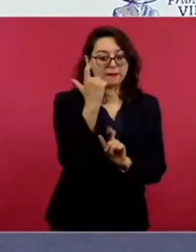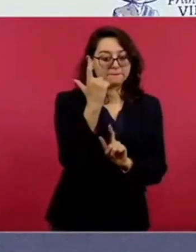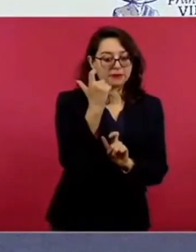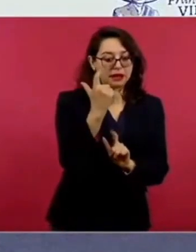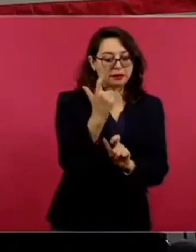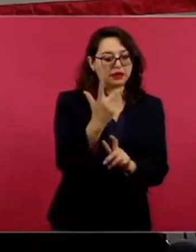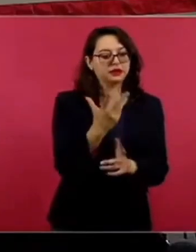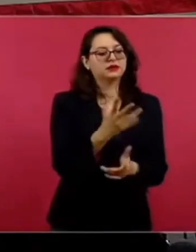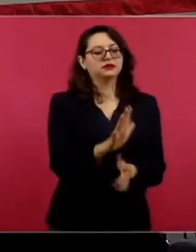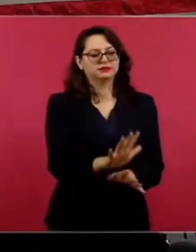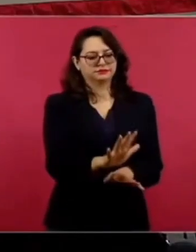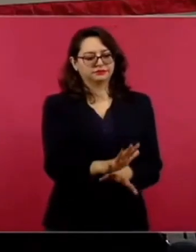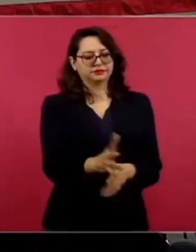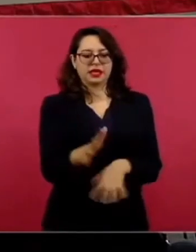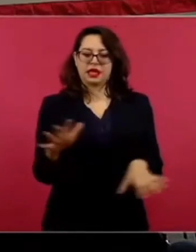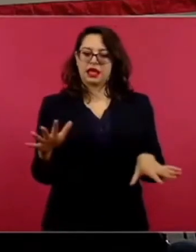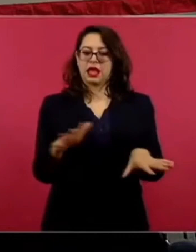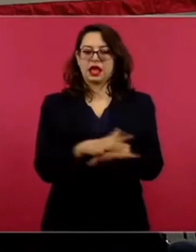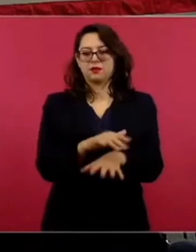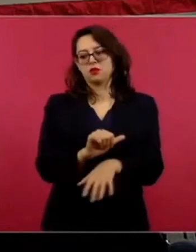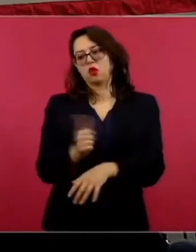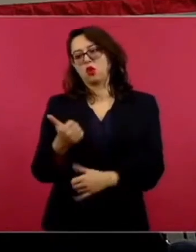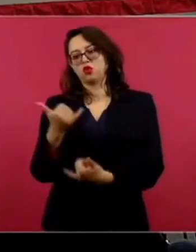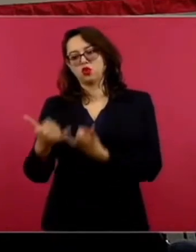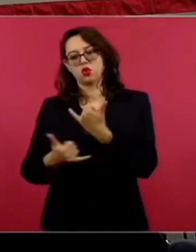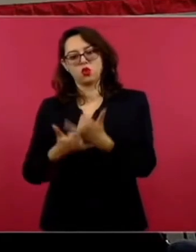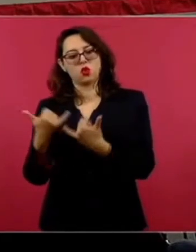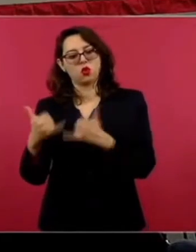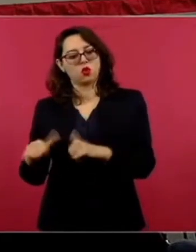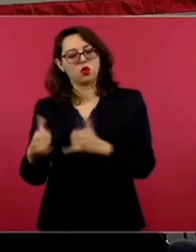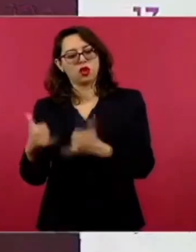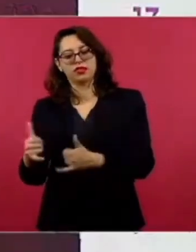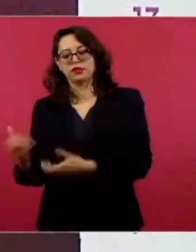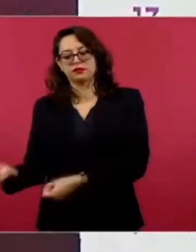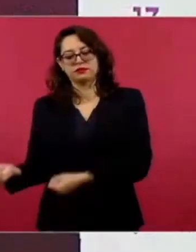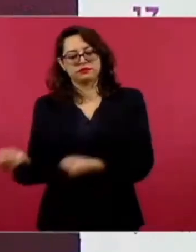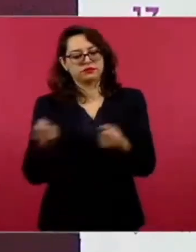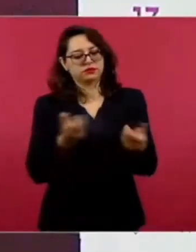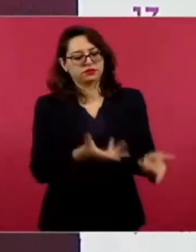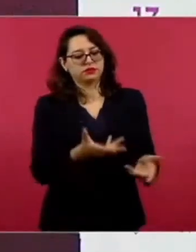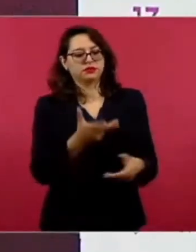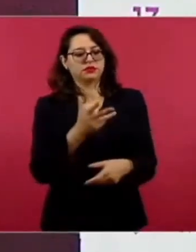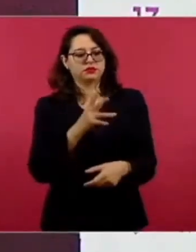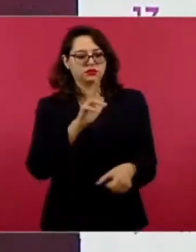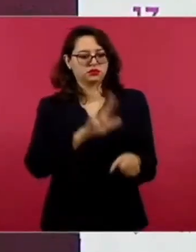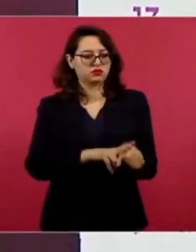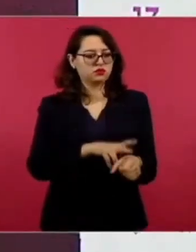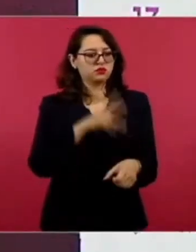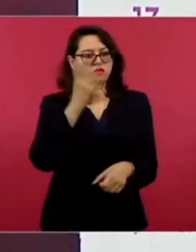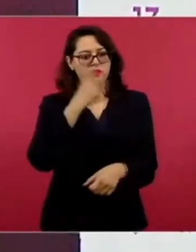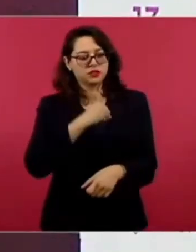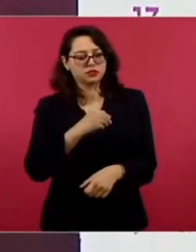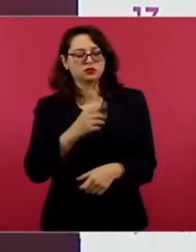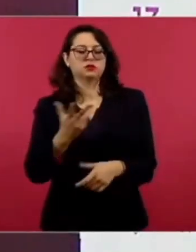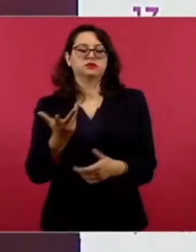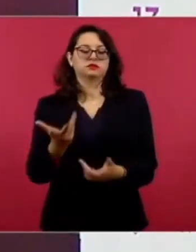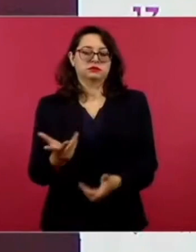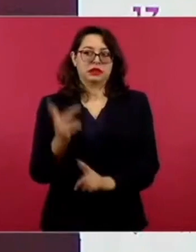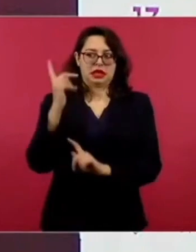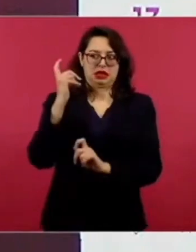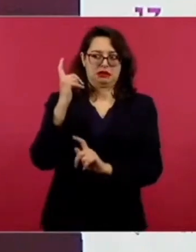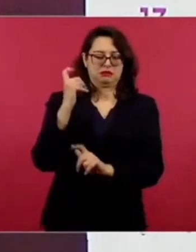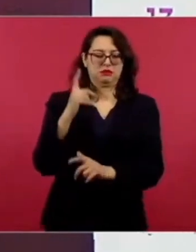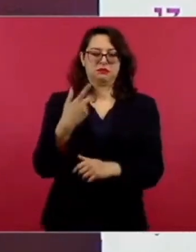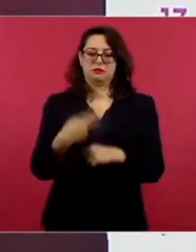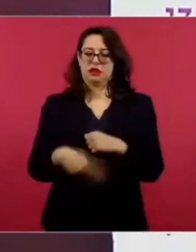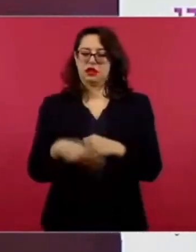didácticos y recreativos para concientizar a niñas y niños sobre el peligro que representan